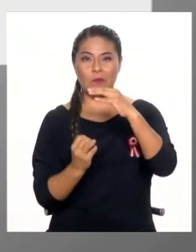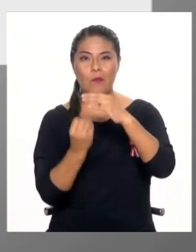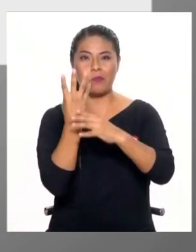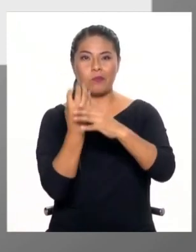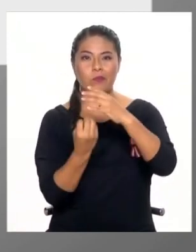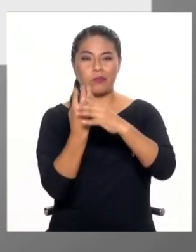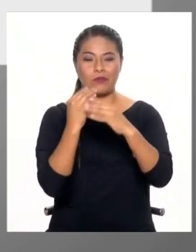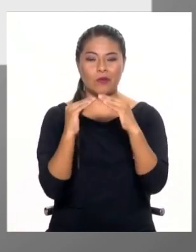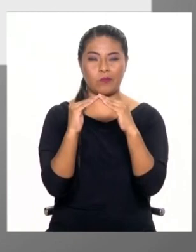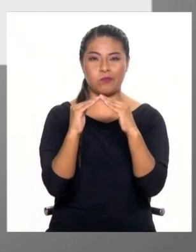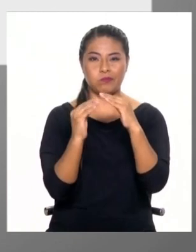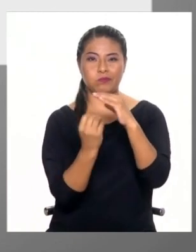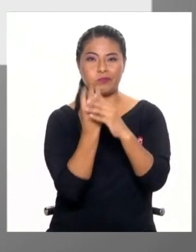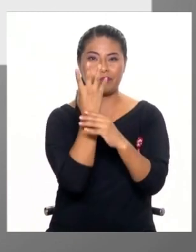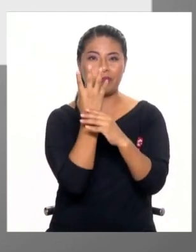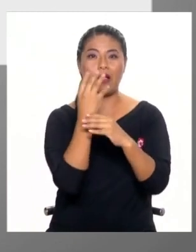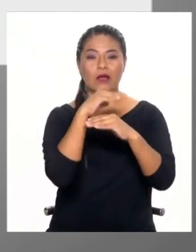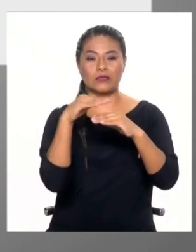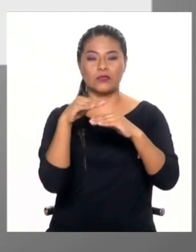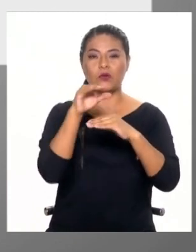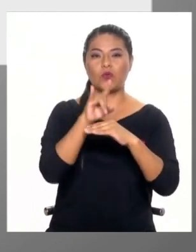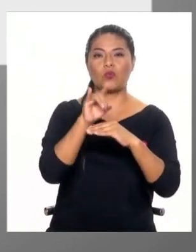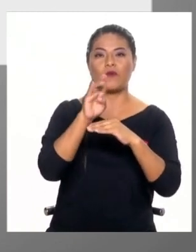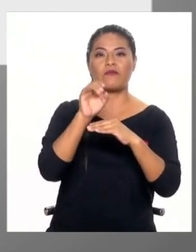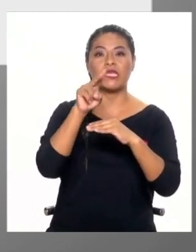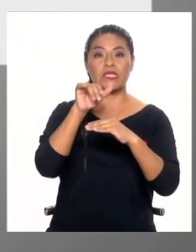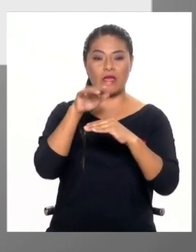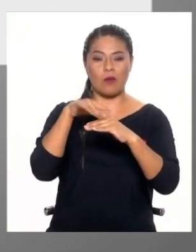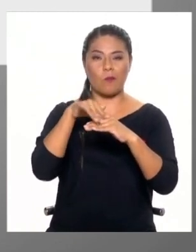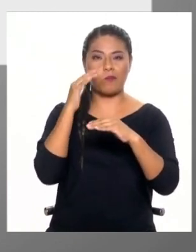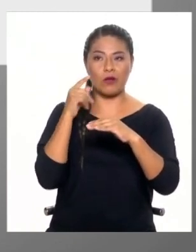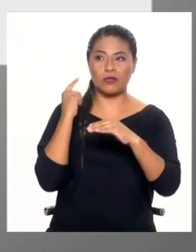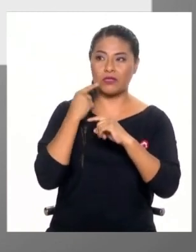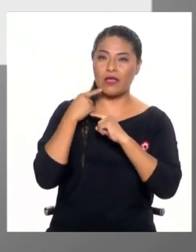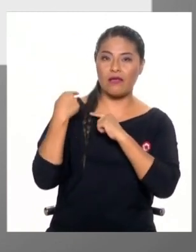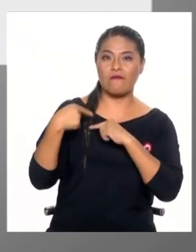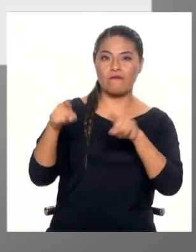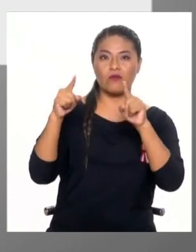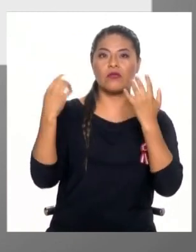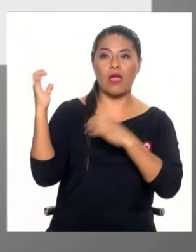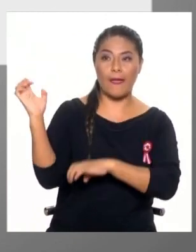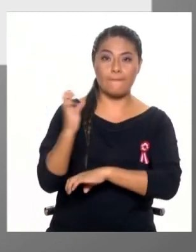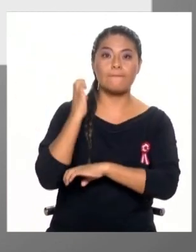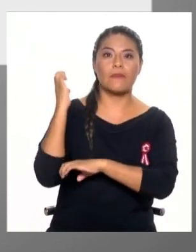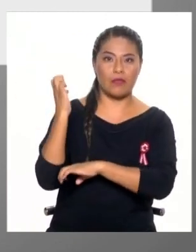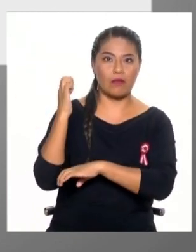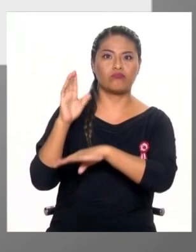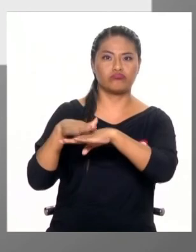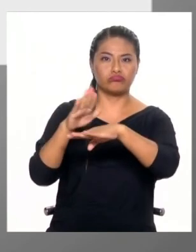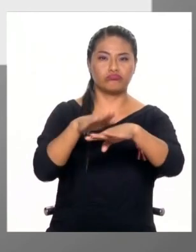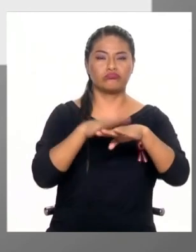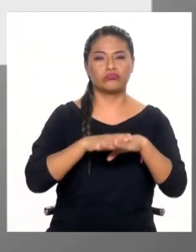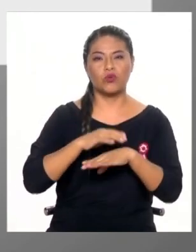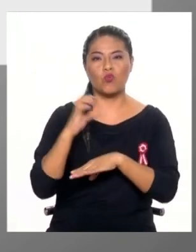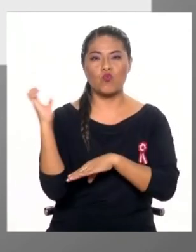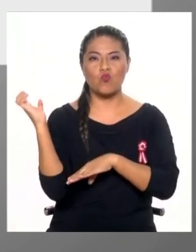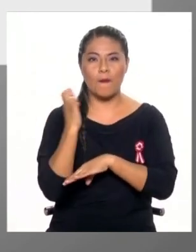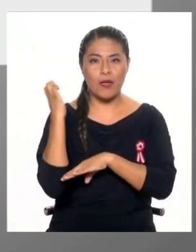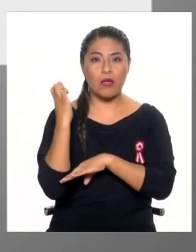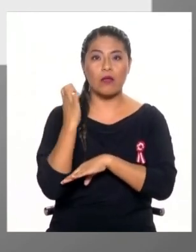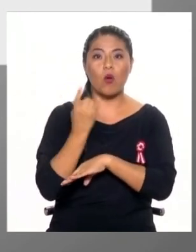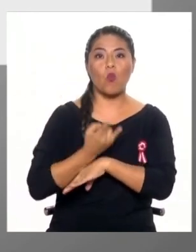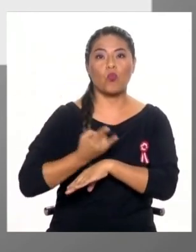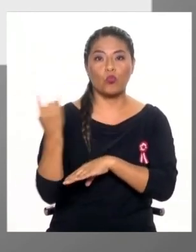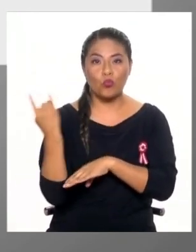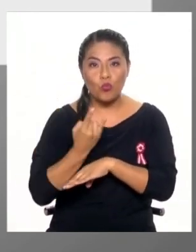volcánica de Lubinas. Se han declarado en estado de emergencia varias poblaciones y circunscripciones cercanas al